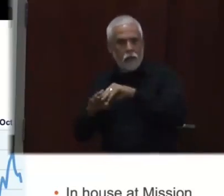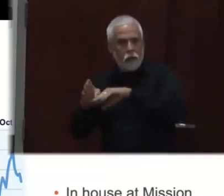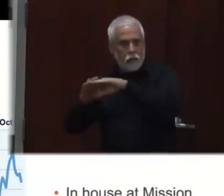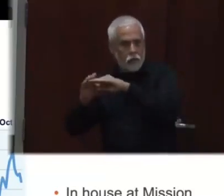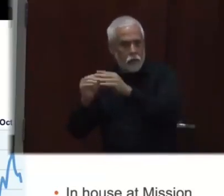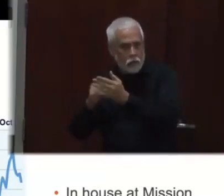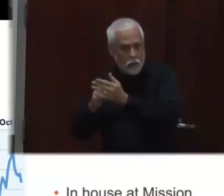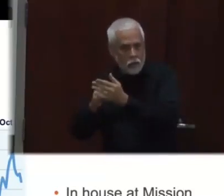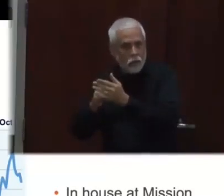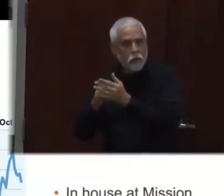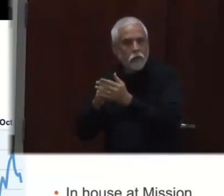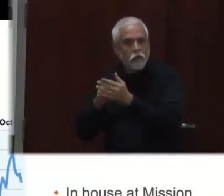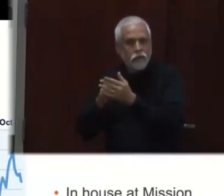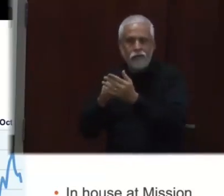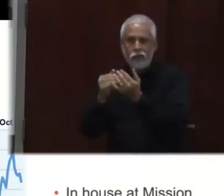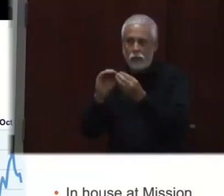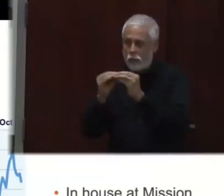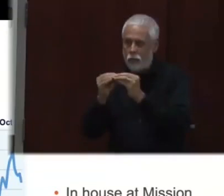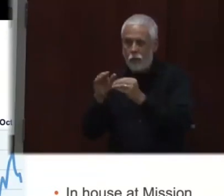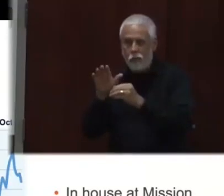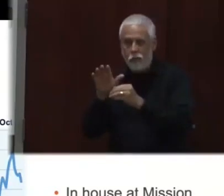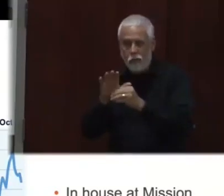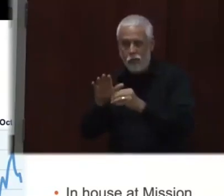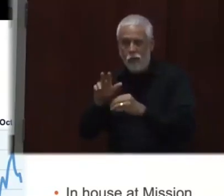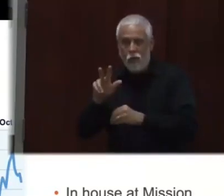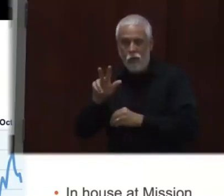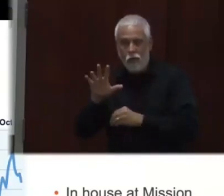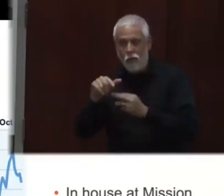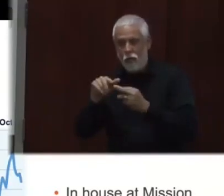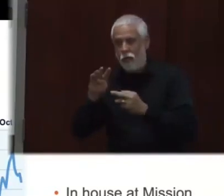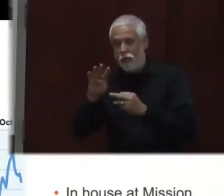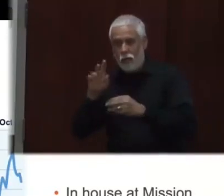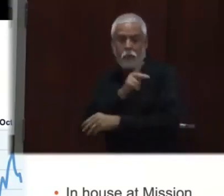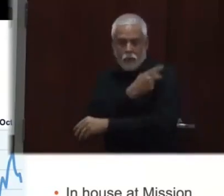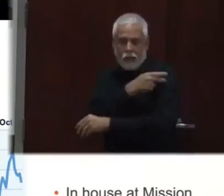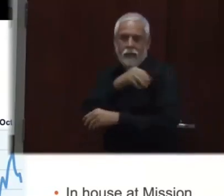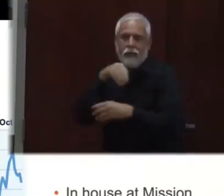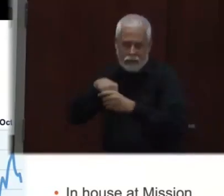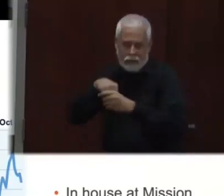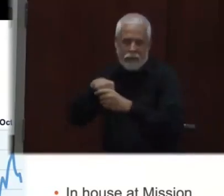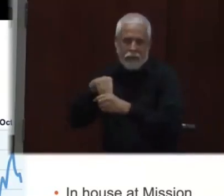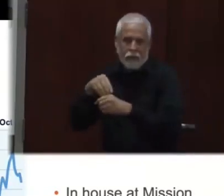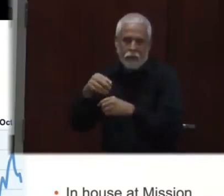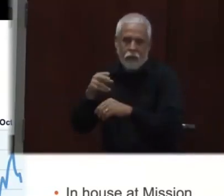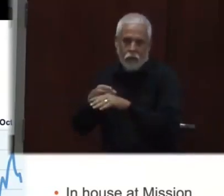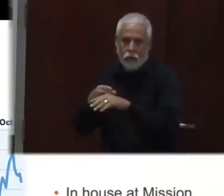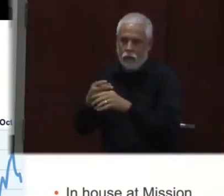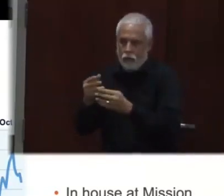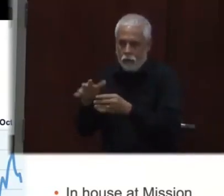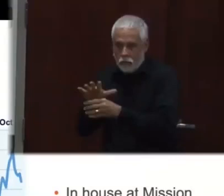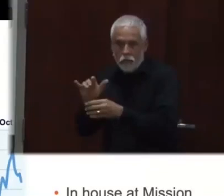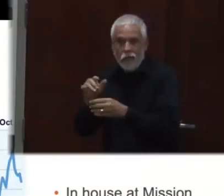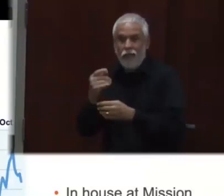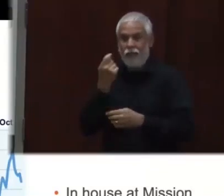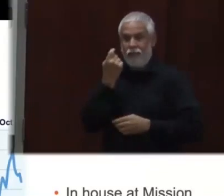recientemente hemos tenido 31 pacientes que algunos, 8 de ellos estuvieron en los cuidados intensivos.